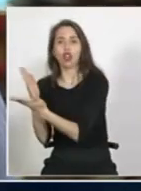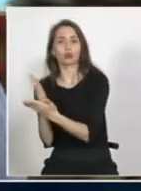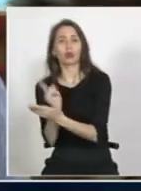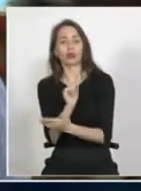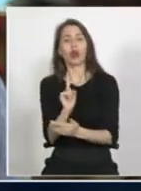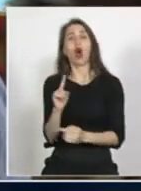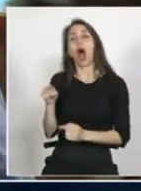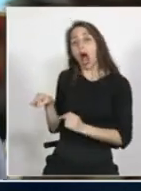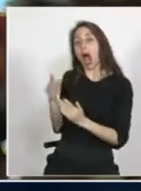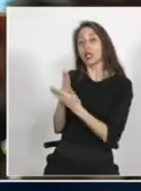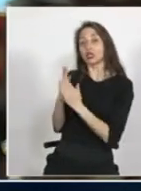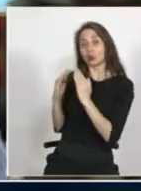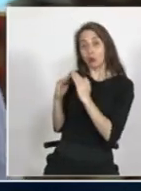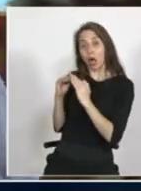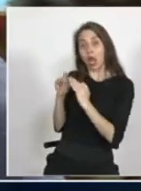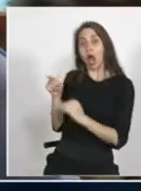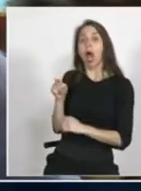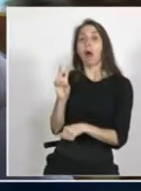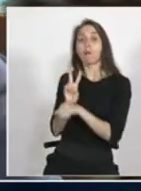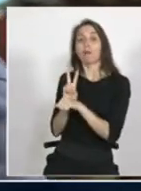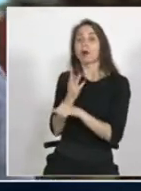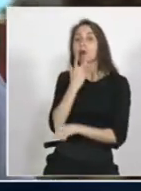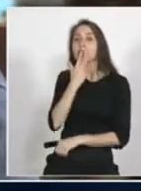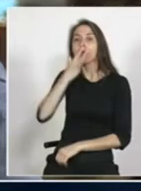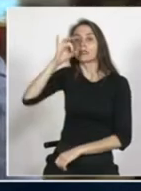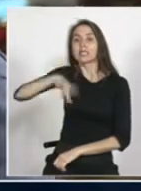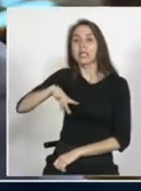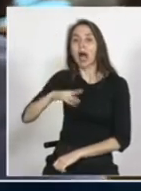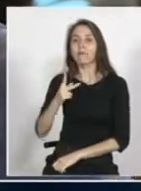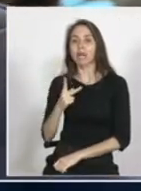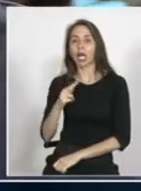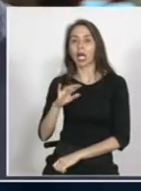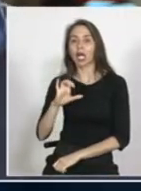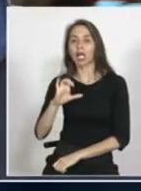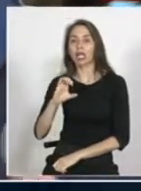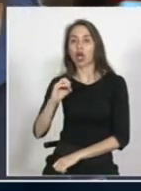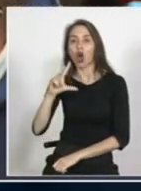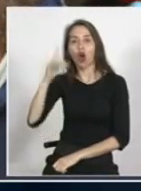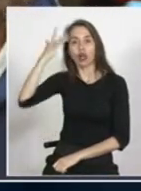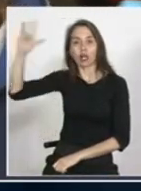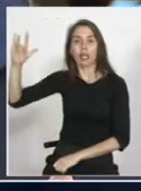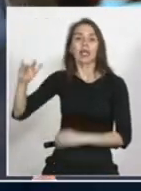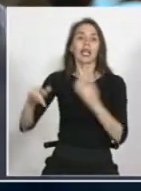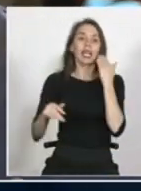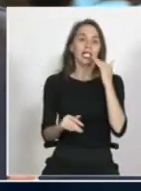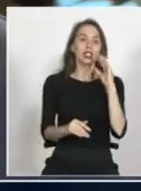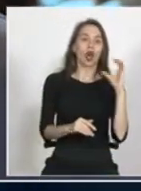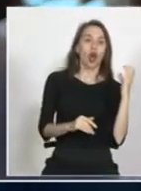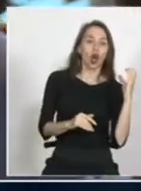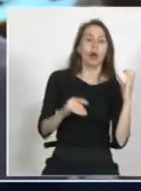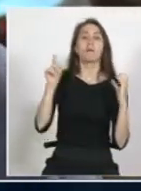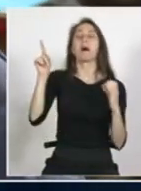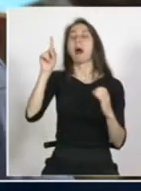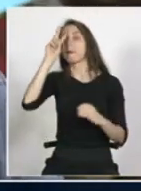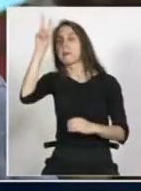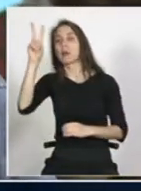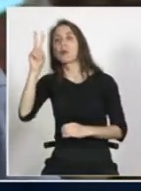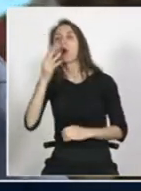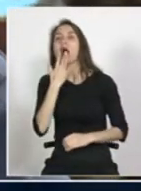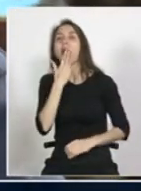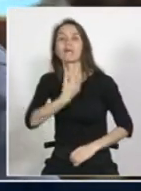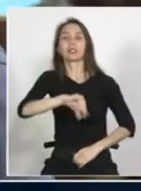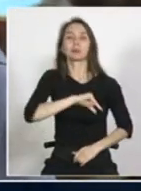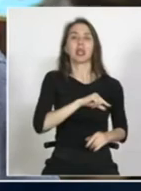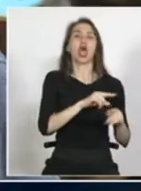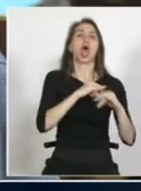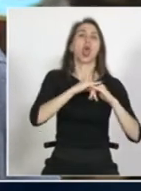un profesor que sepa, creo, estoy hablando del tema más distante, porque cuando son niños colombianos, niños peruanos, que saben el mismo idioma, no hay tantas barreras. Pero,